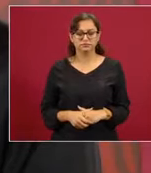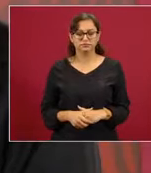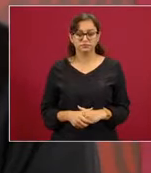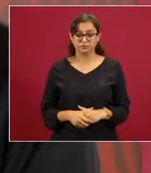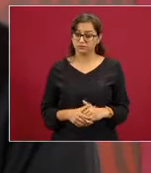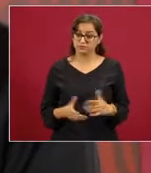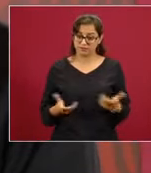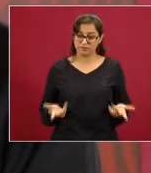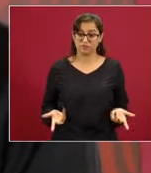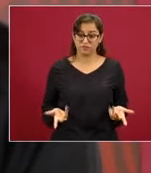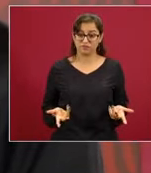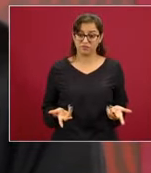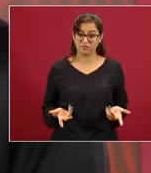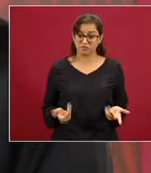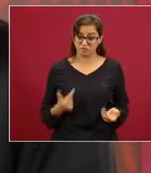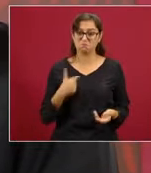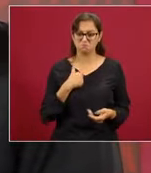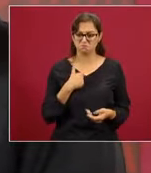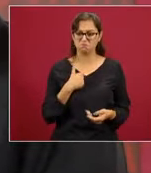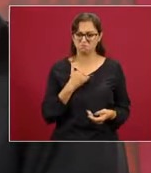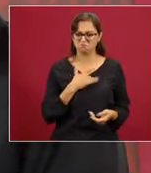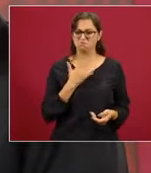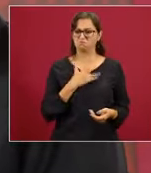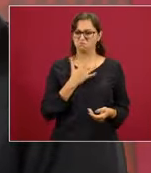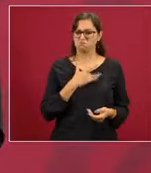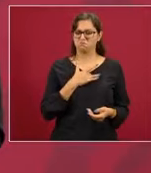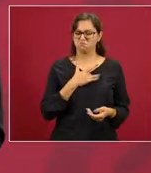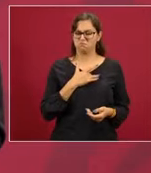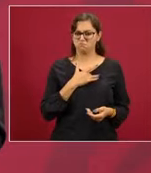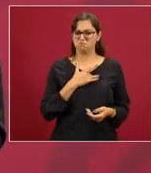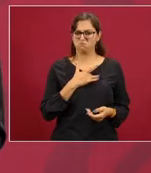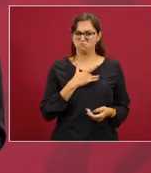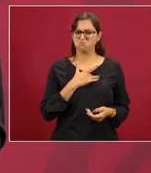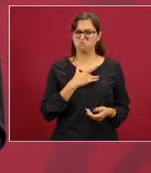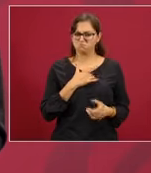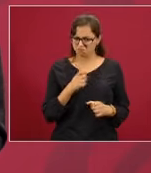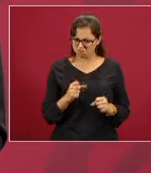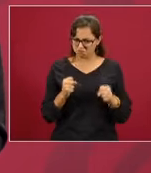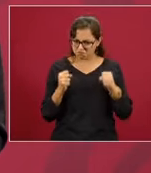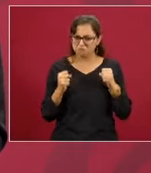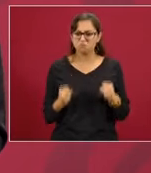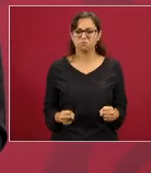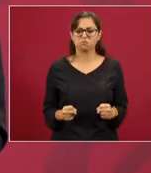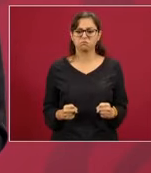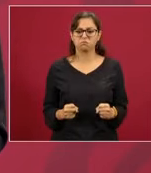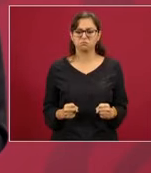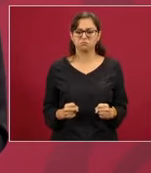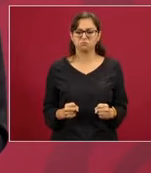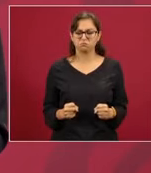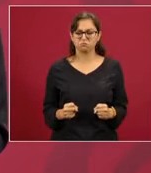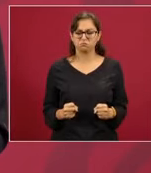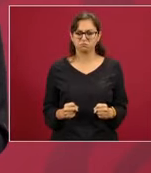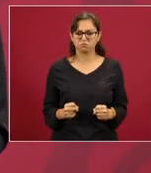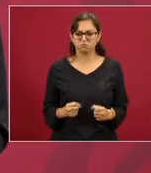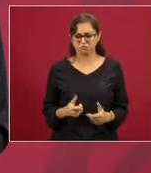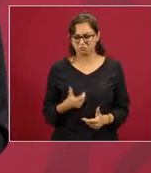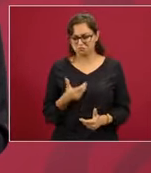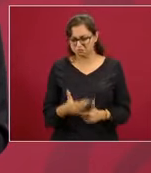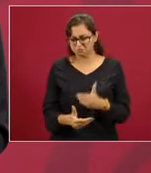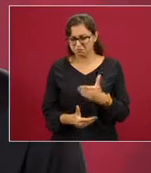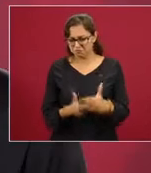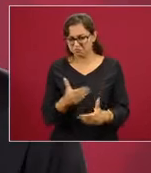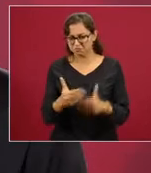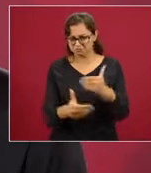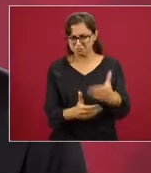Entonces, yo sí estoy seguro que vamos a mejorar las cosas.